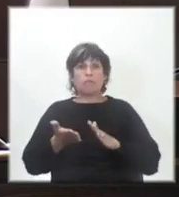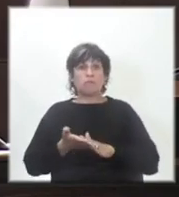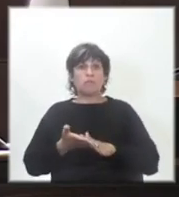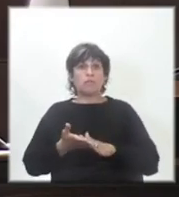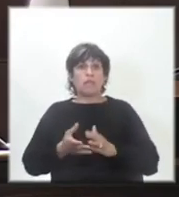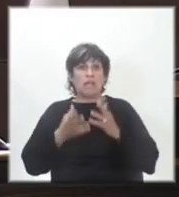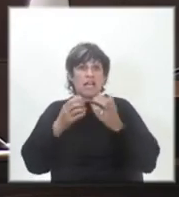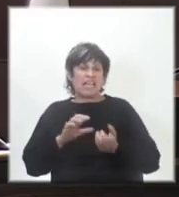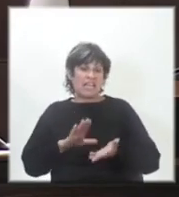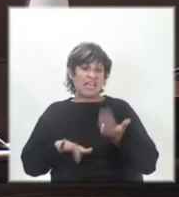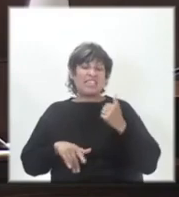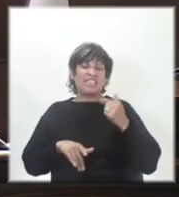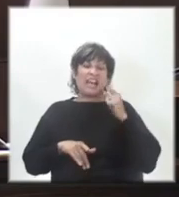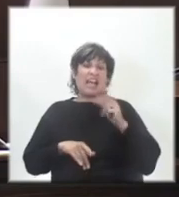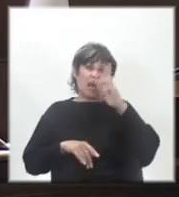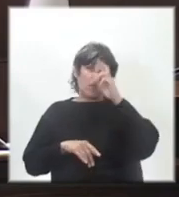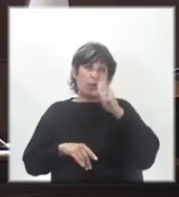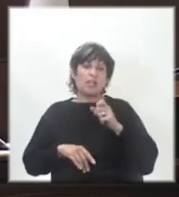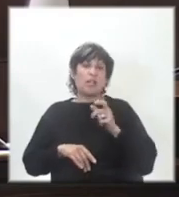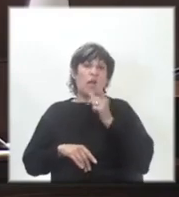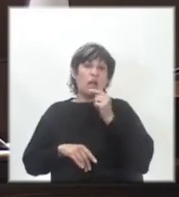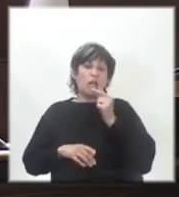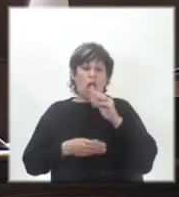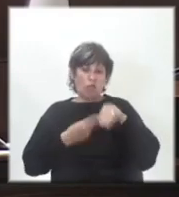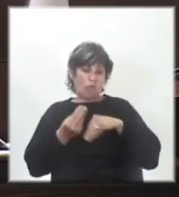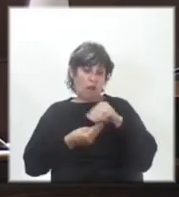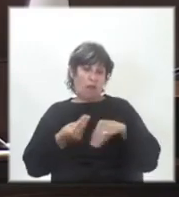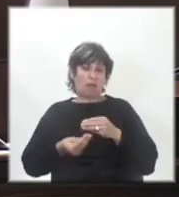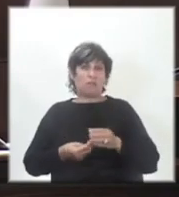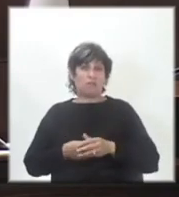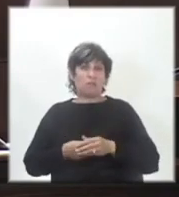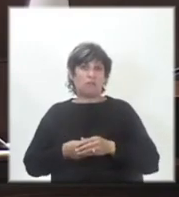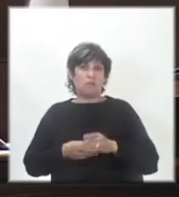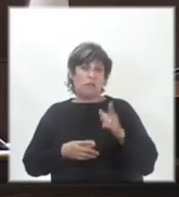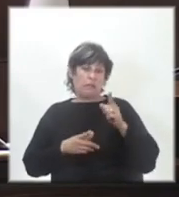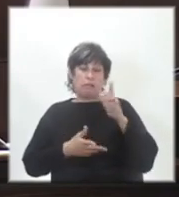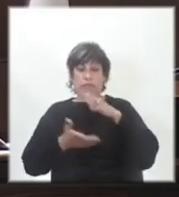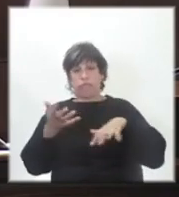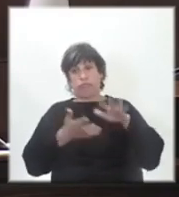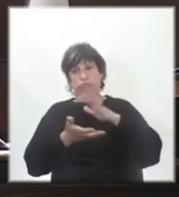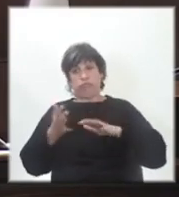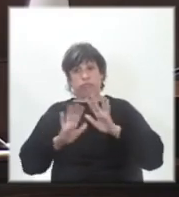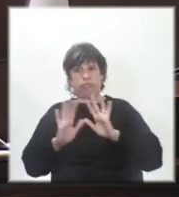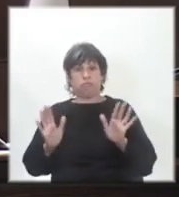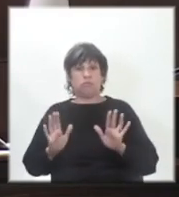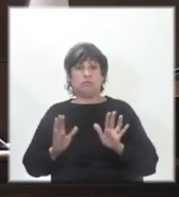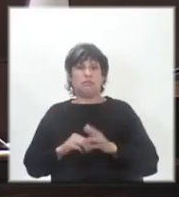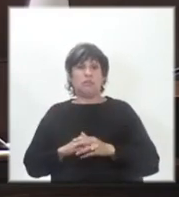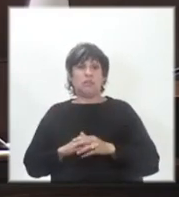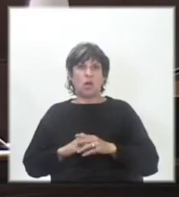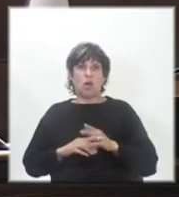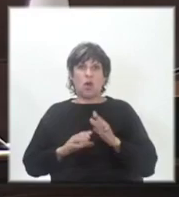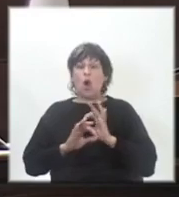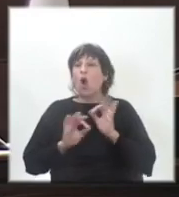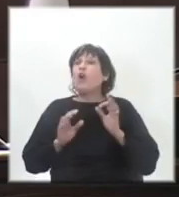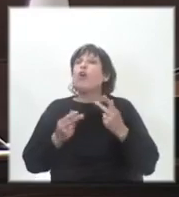¿Querían sacarle el hospital policial a los familiares? Que hubo un revuelo bárbaro. ¿O no?